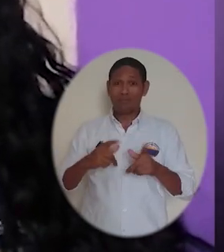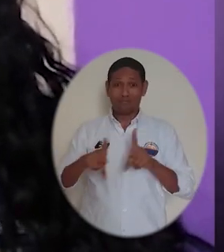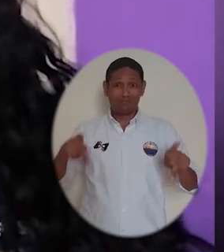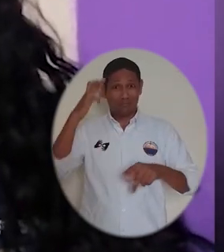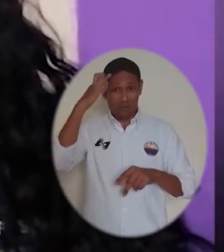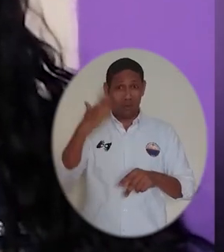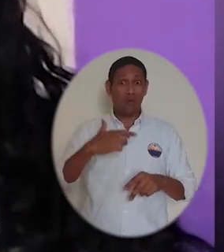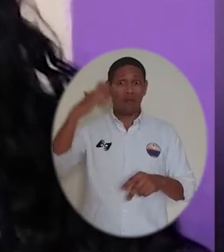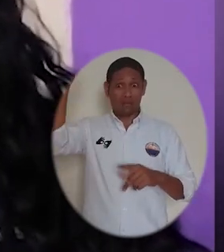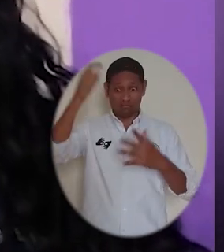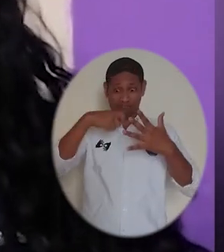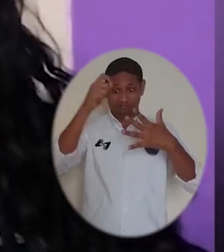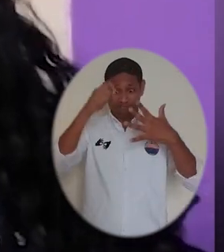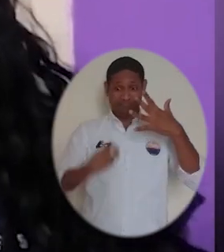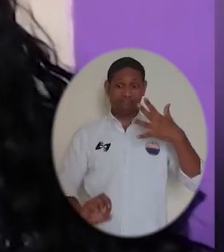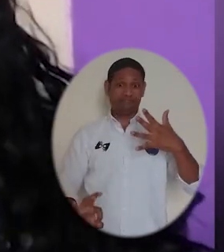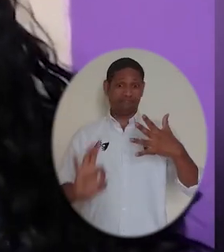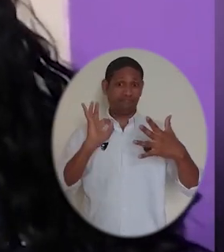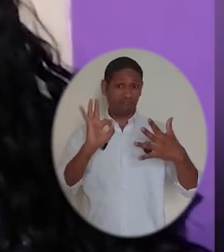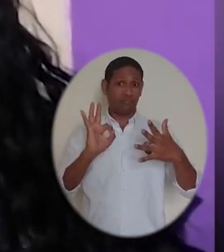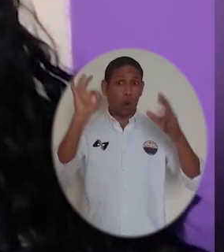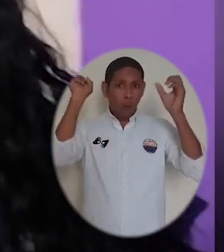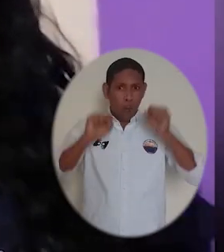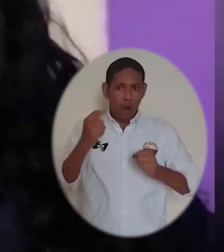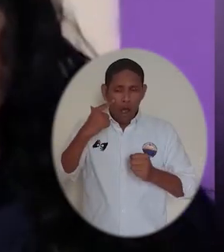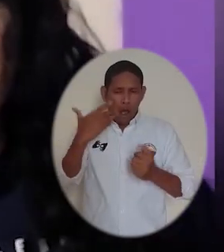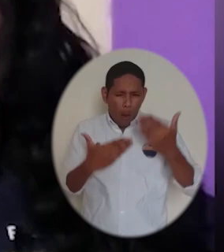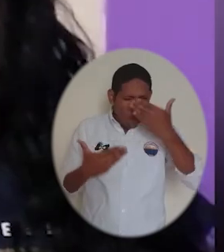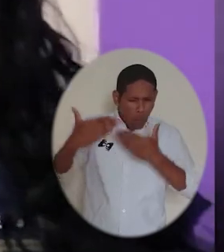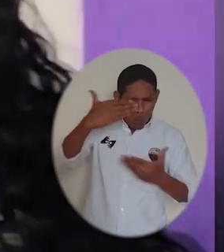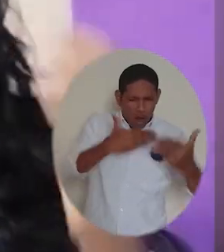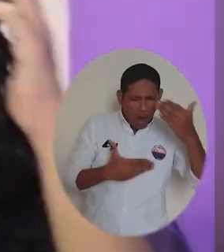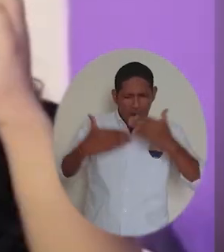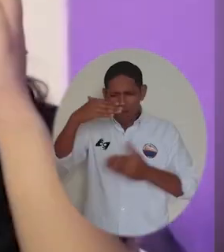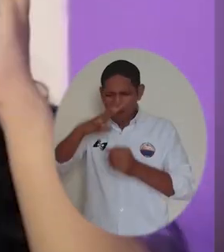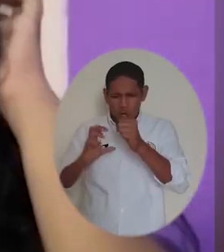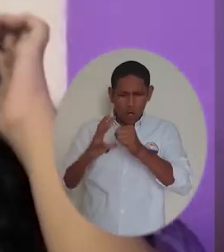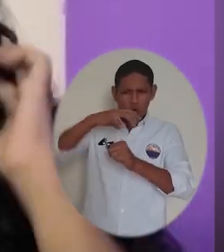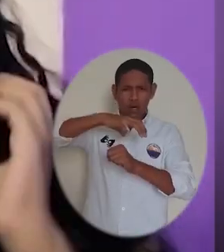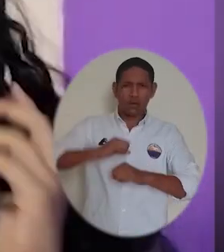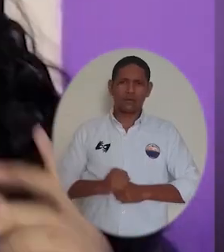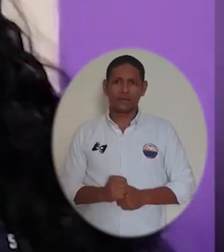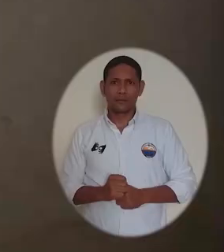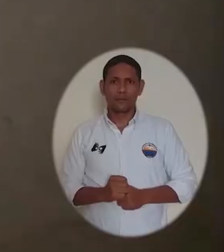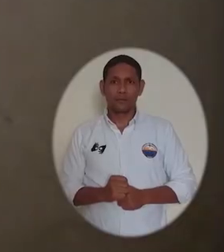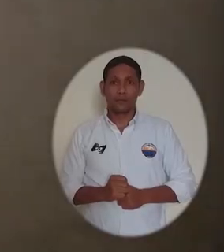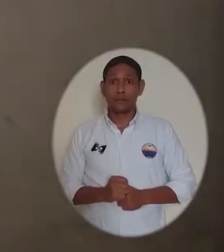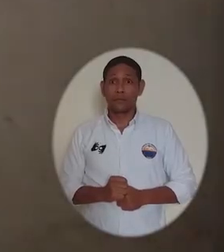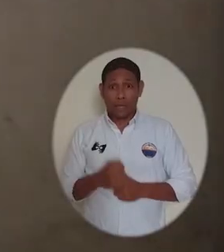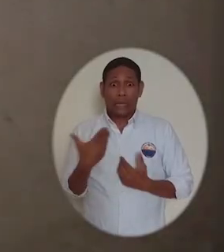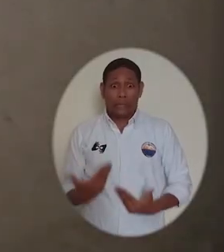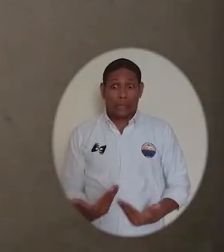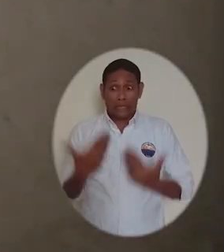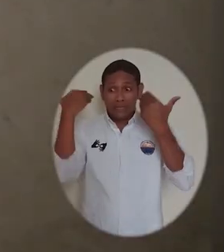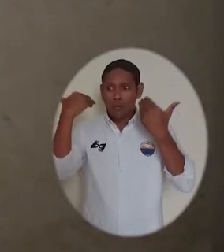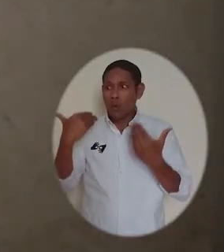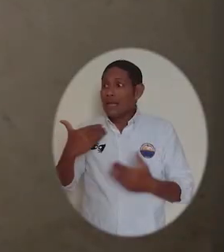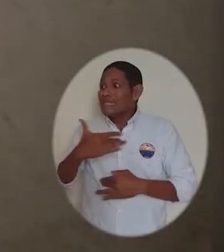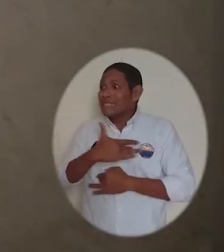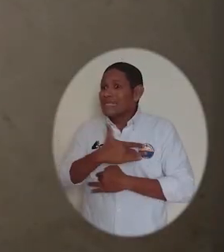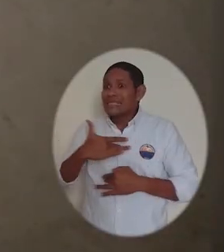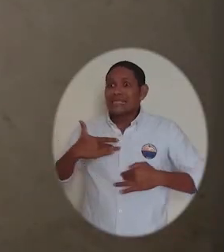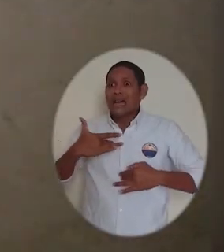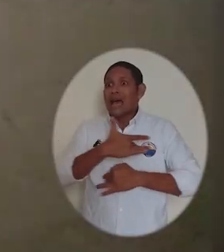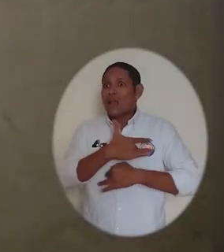y profesionales altamente calificados para la realización de la prueba del COVID-19. Y esto va a beneficiar a la